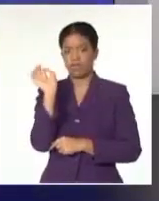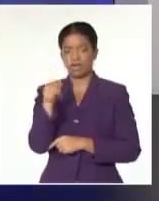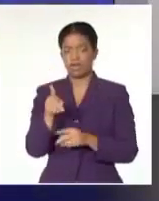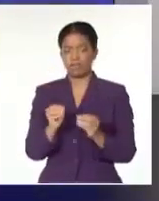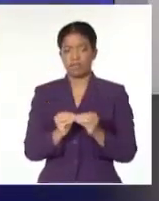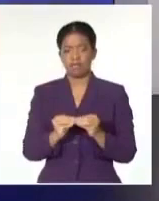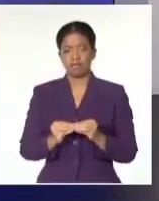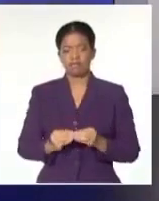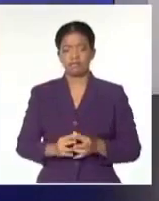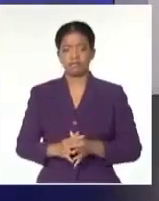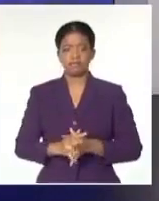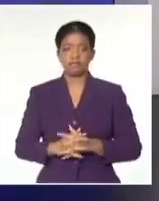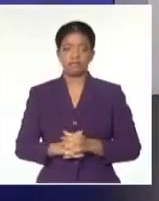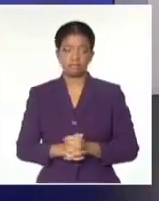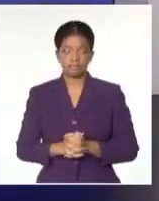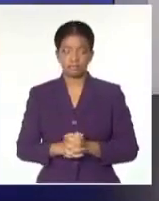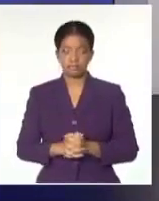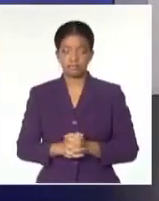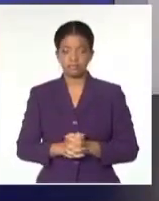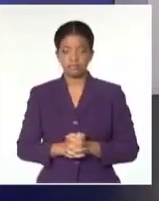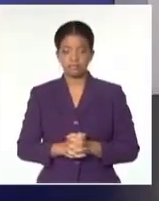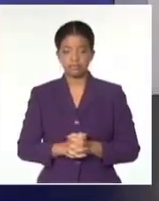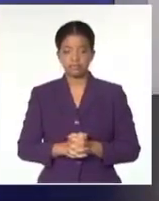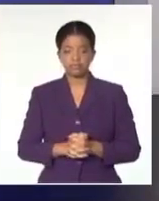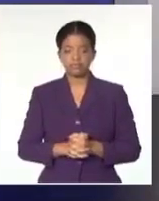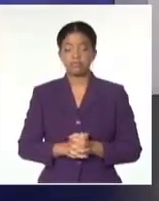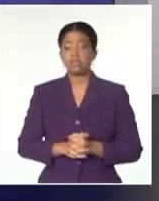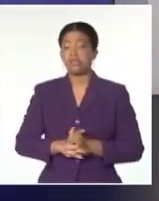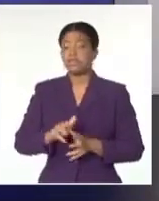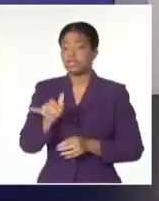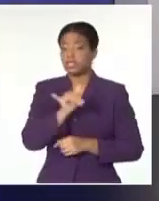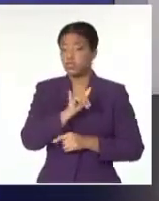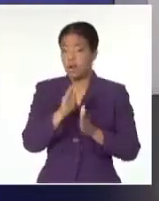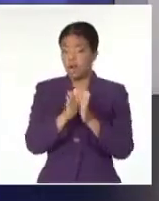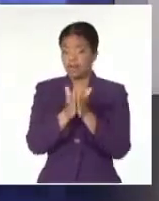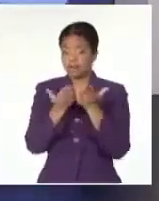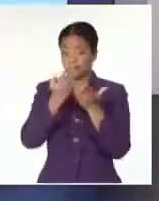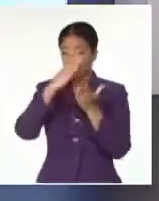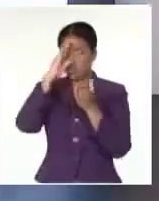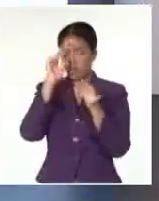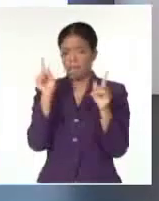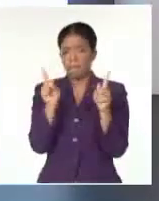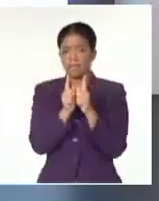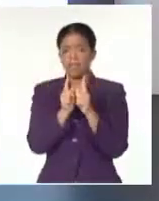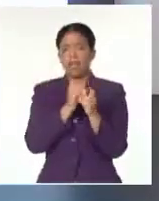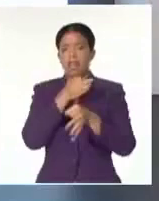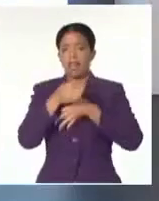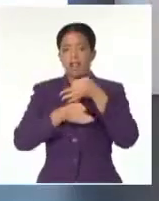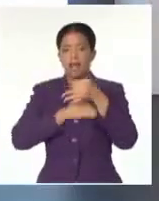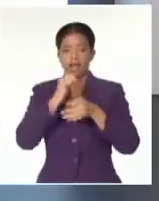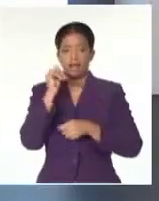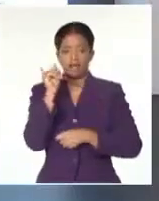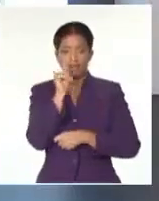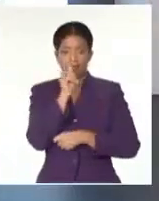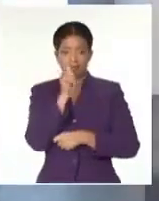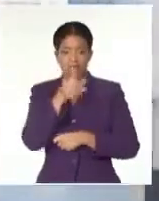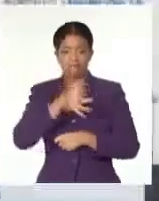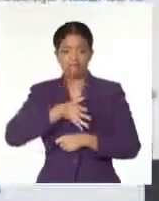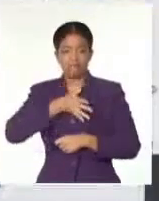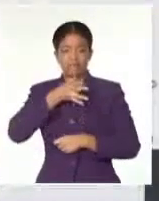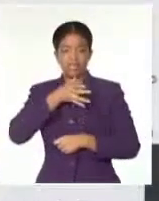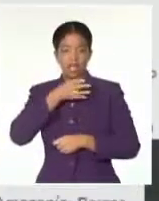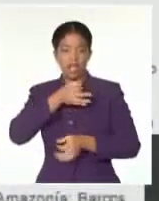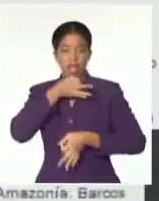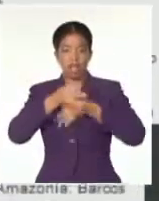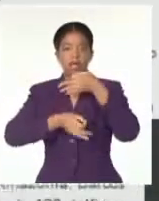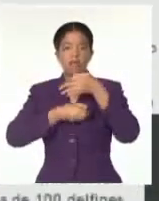Cuba Debate ofrece por su parte un resumen, un excelente resumen de las intervenciones del comandante sobre este tema. Ahí pueden